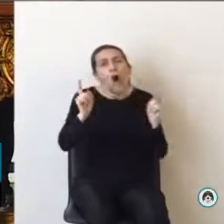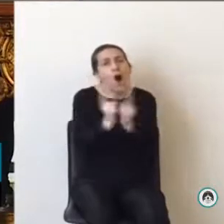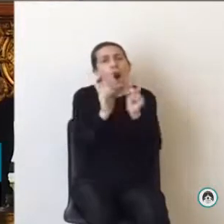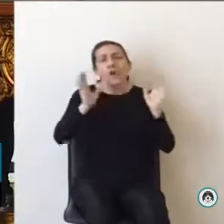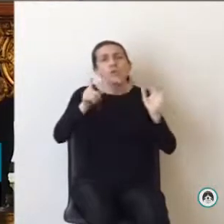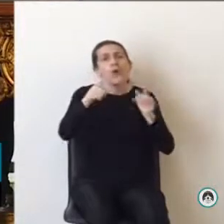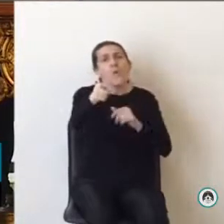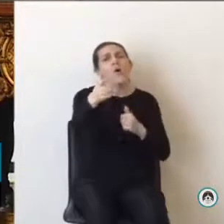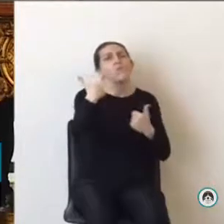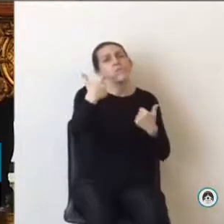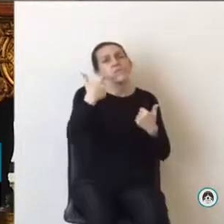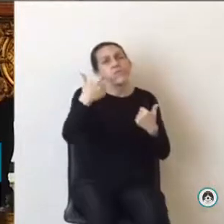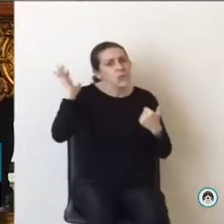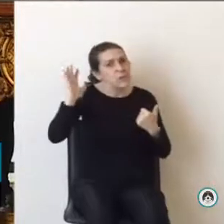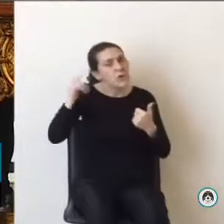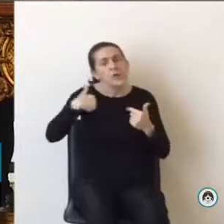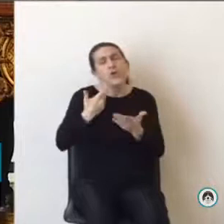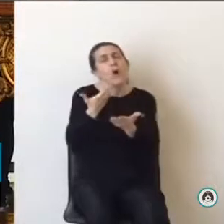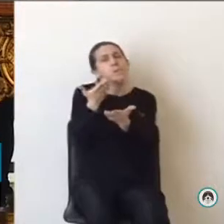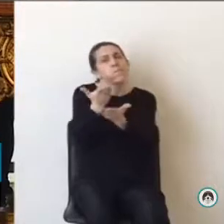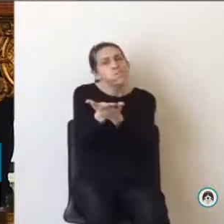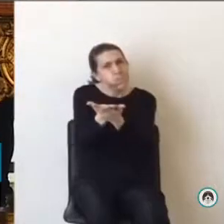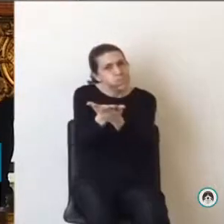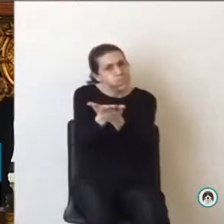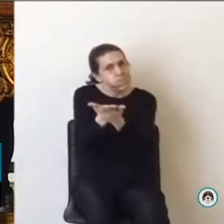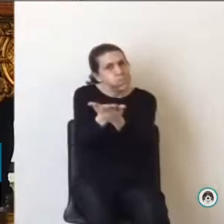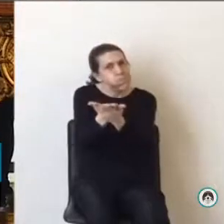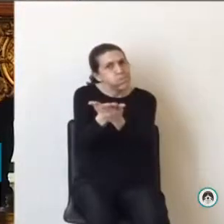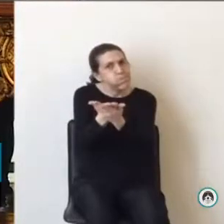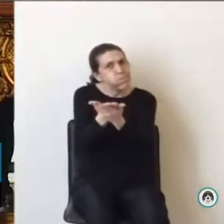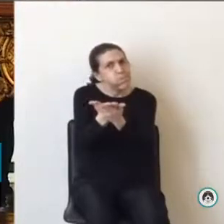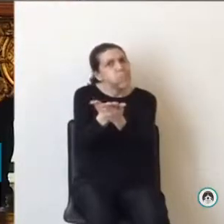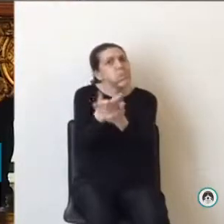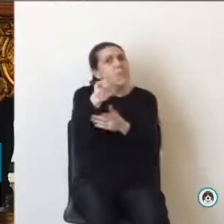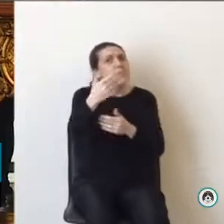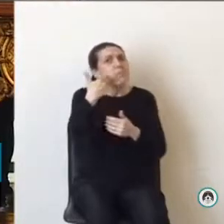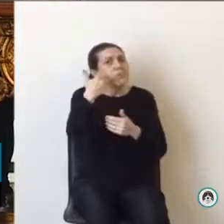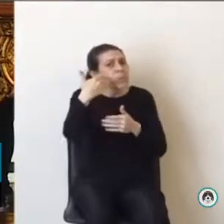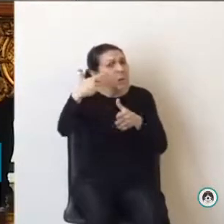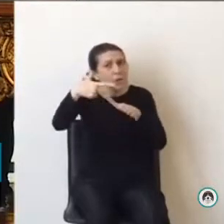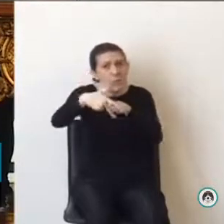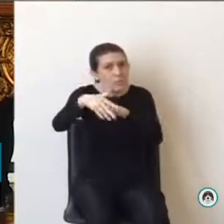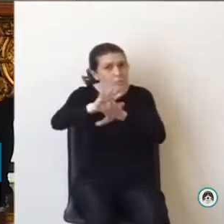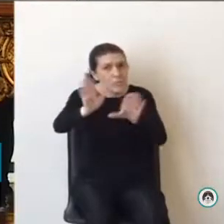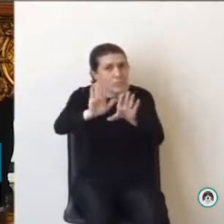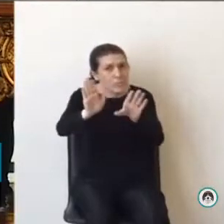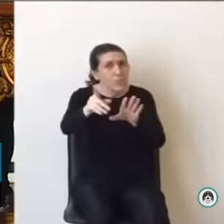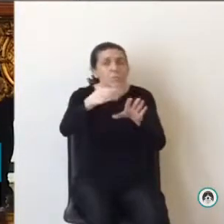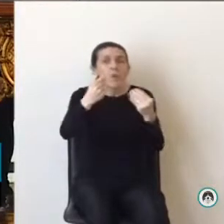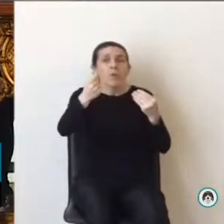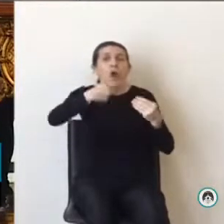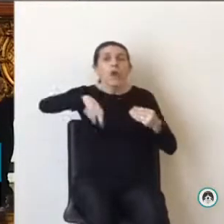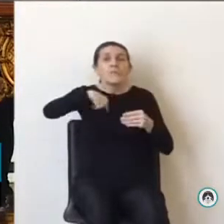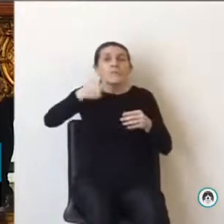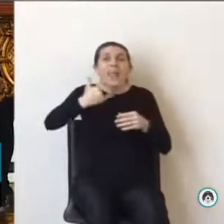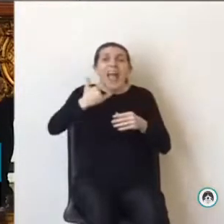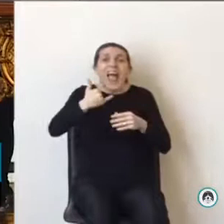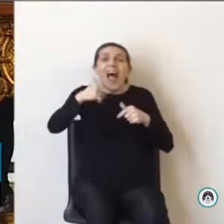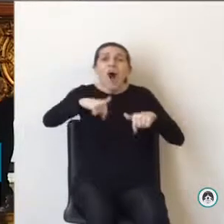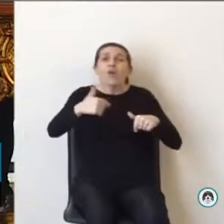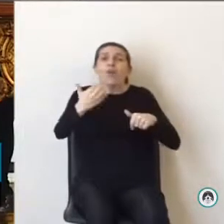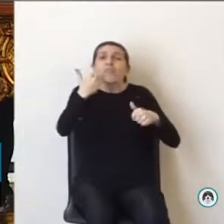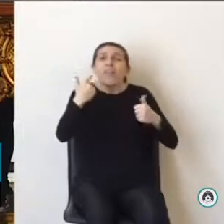haciendo un discurso, le he solicitado que no lo siga haciendo, porque estamos en un segmento sin